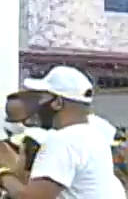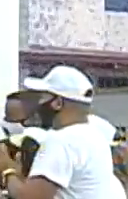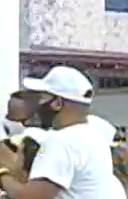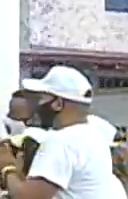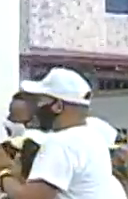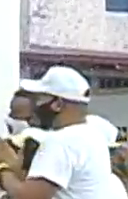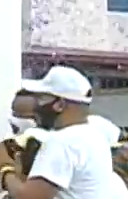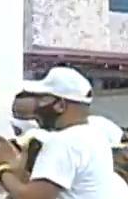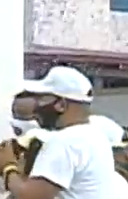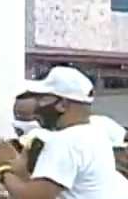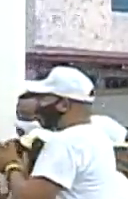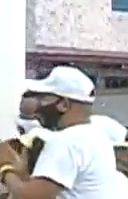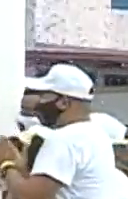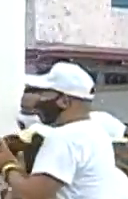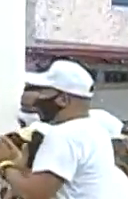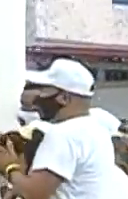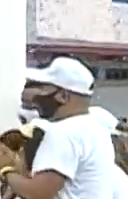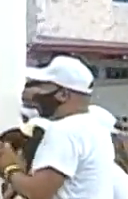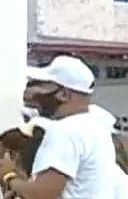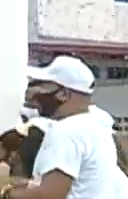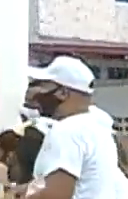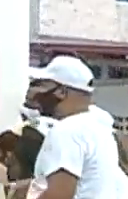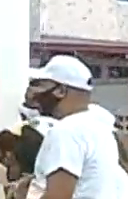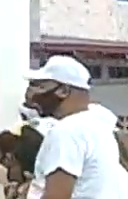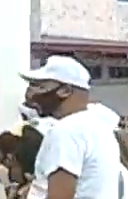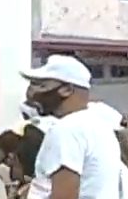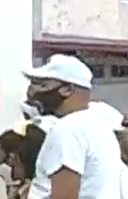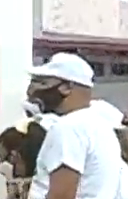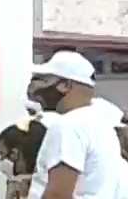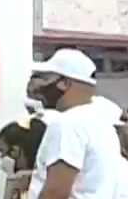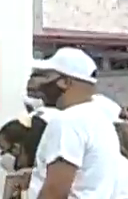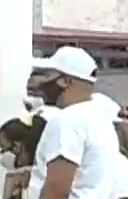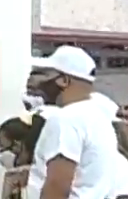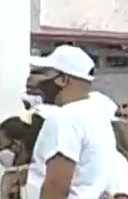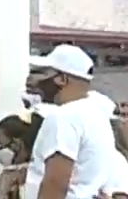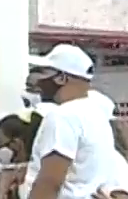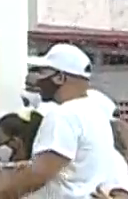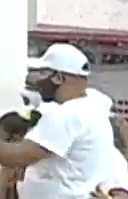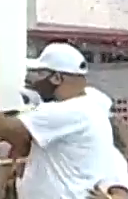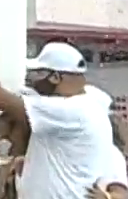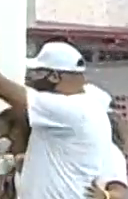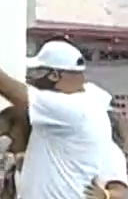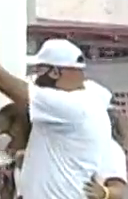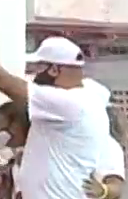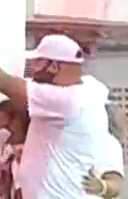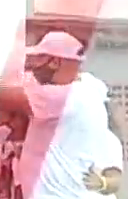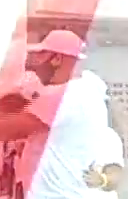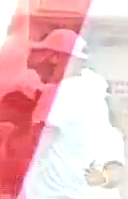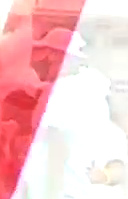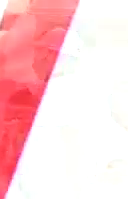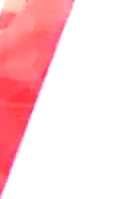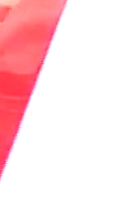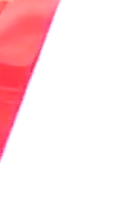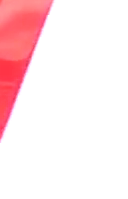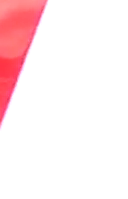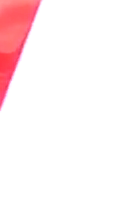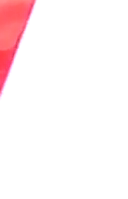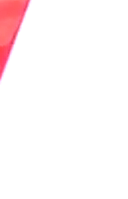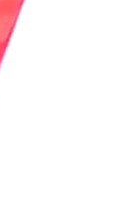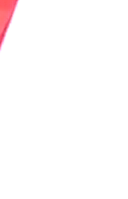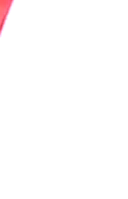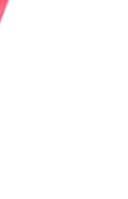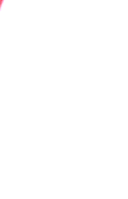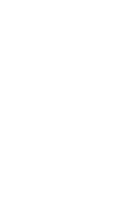ataques, la Revolución Bolivariana ha continuado esta política de entrega, de construcción de viviendas para dignificar al pueblo venezolano.